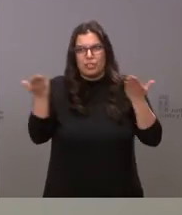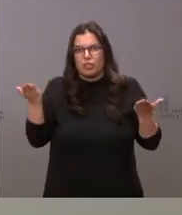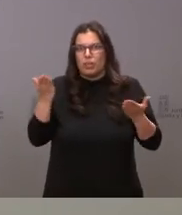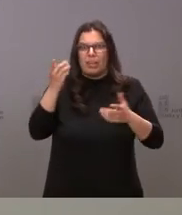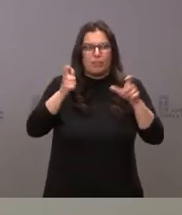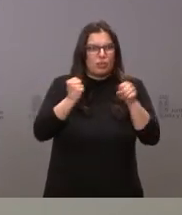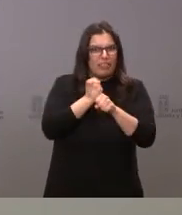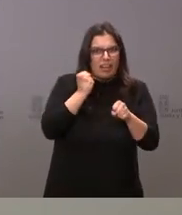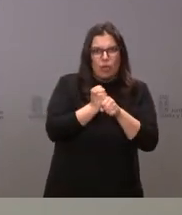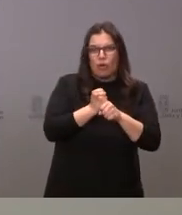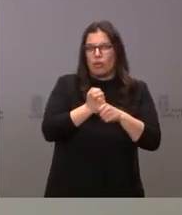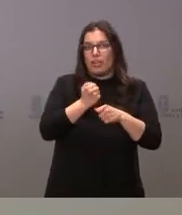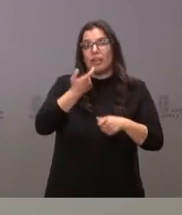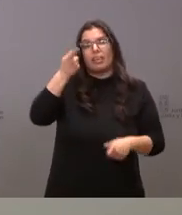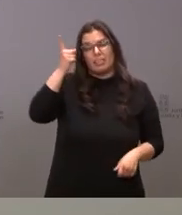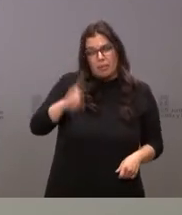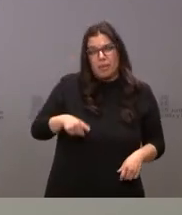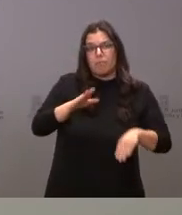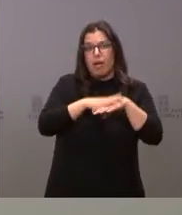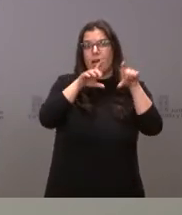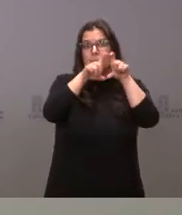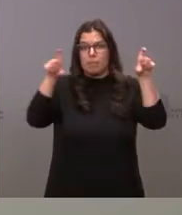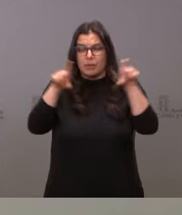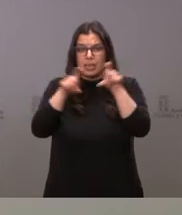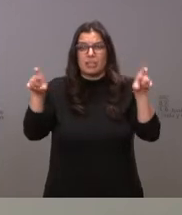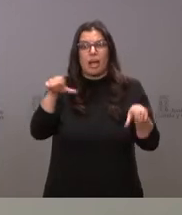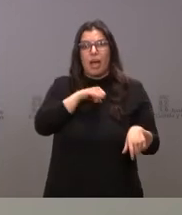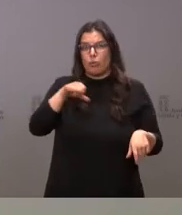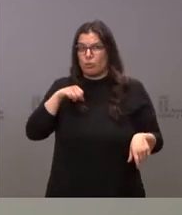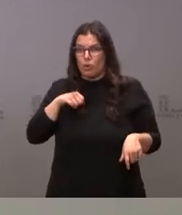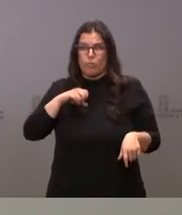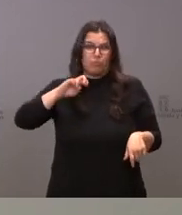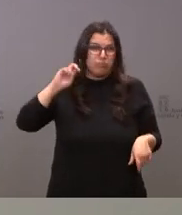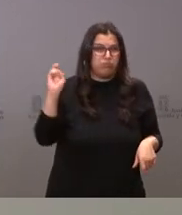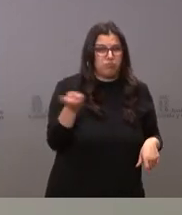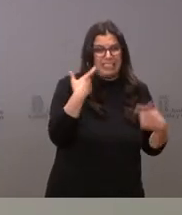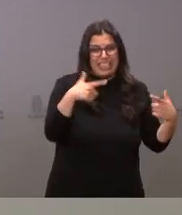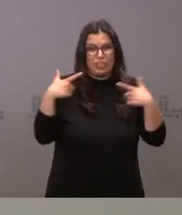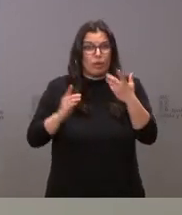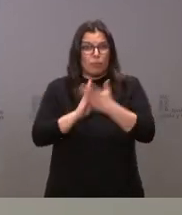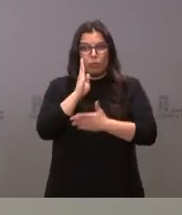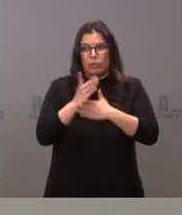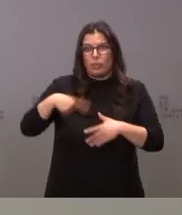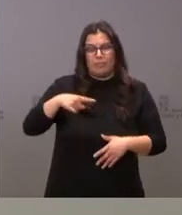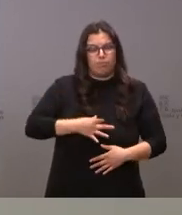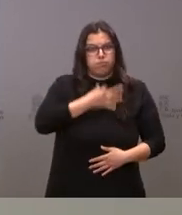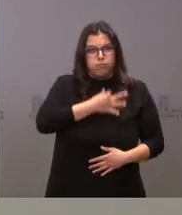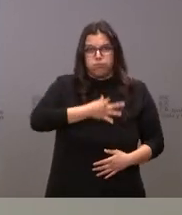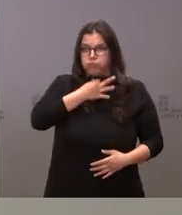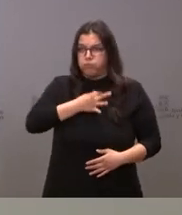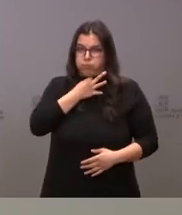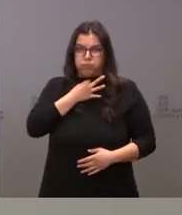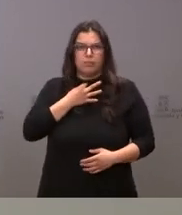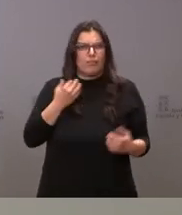trabajadores, pero también, como les digo, para muchas empresas, pymes y autónomos en muchísimos sectores productivos que están pasando grandes dificultades.